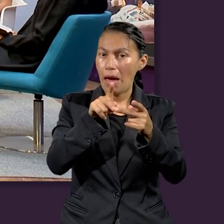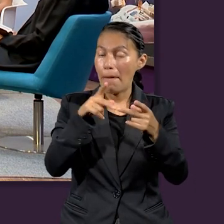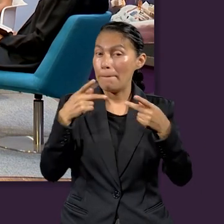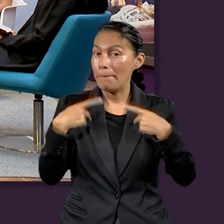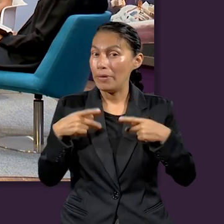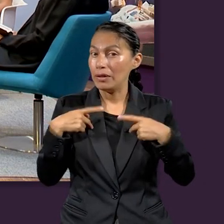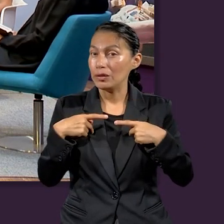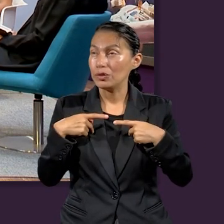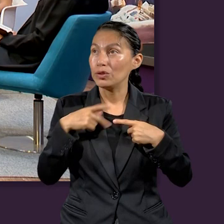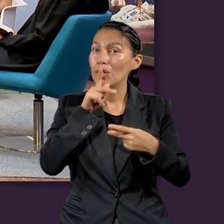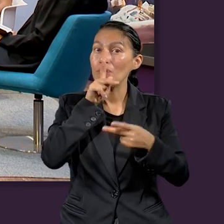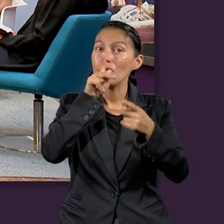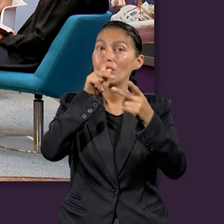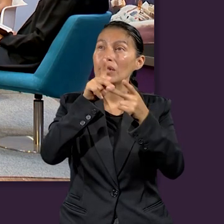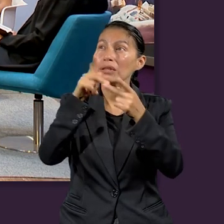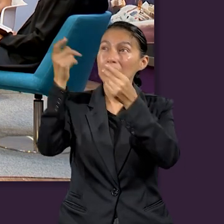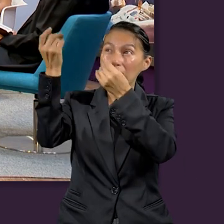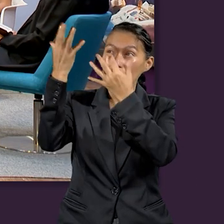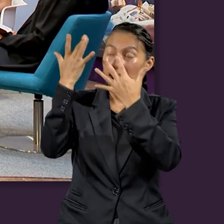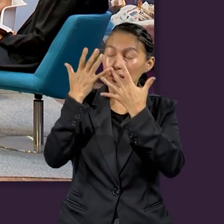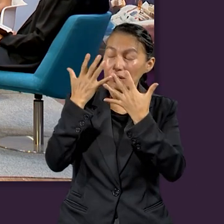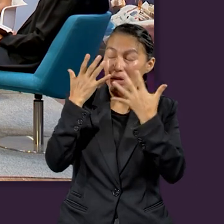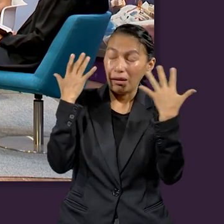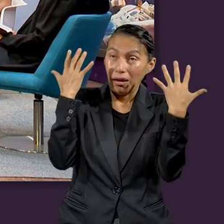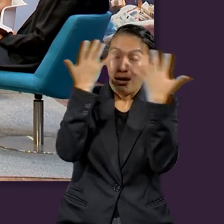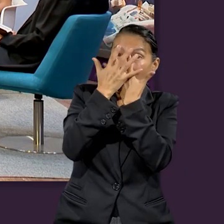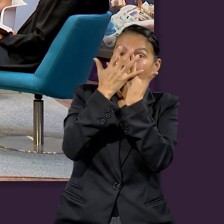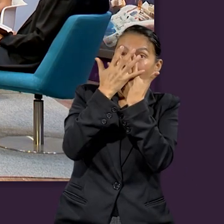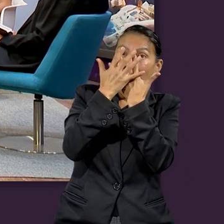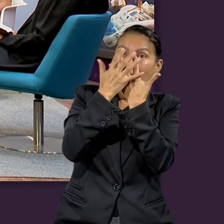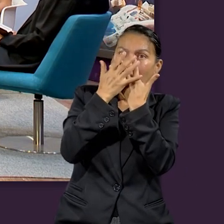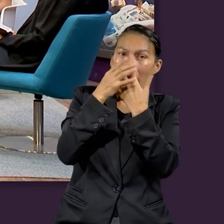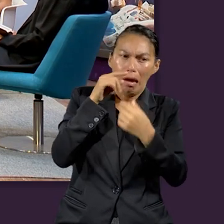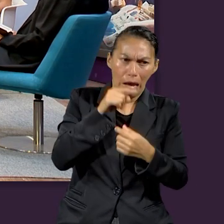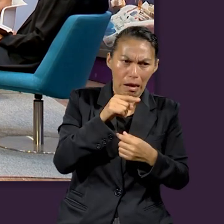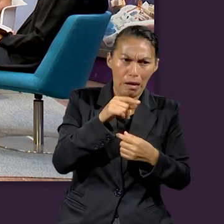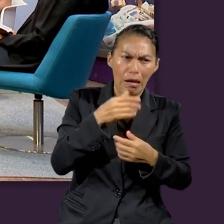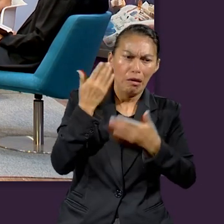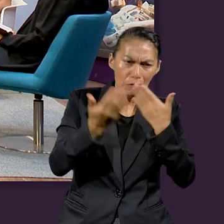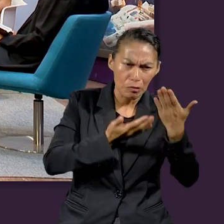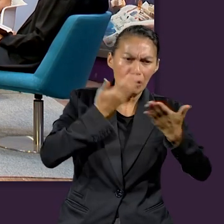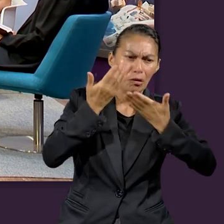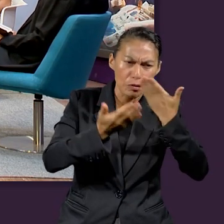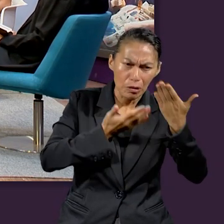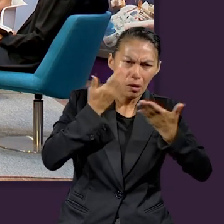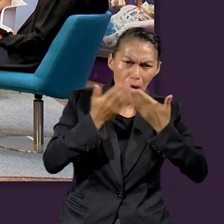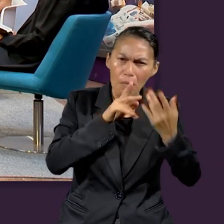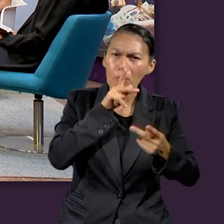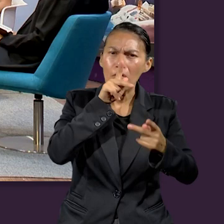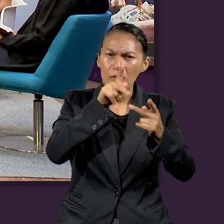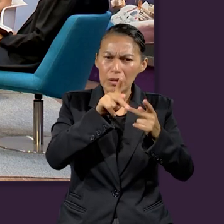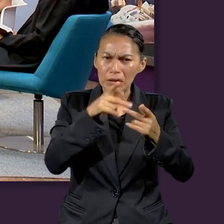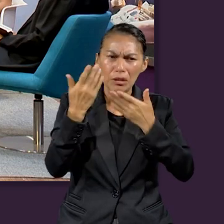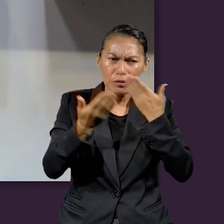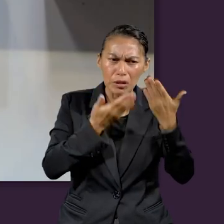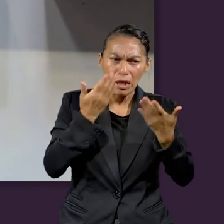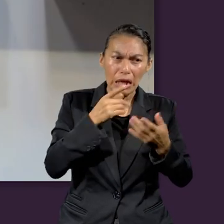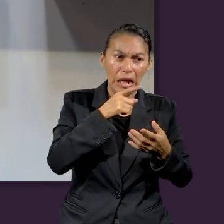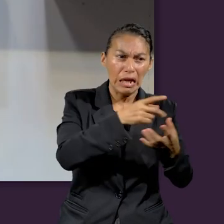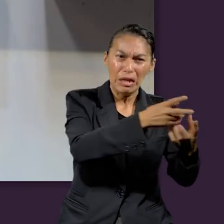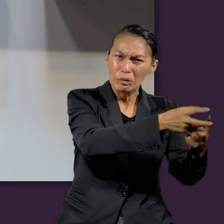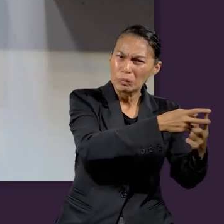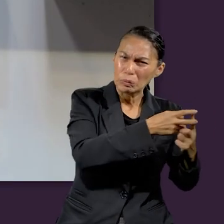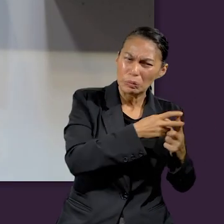la profecía queda confundido. Él, como dijo el pastor, él había estudiado las profecías y aparentemente la cautividad